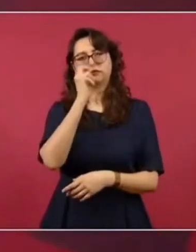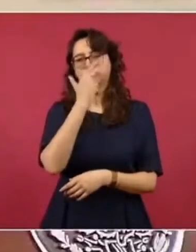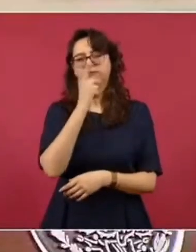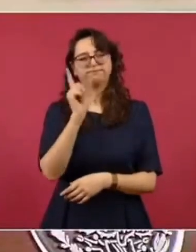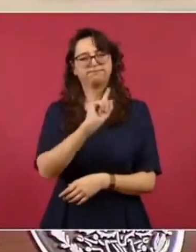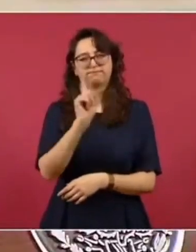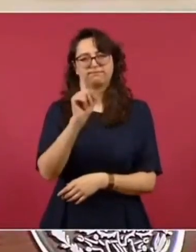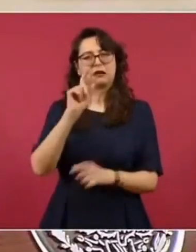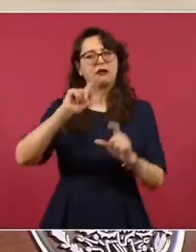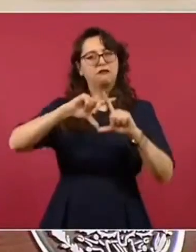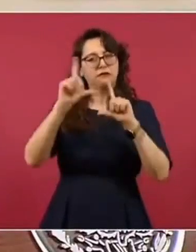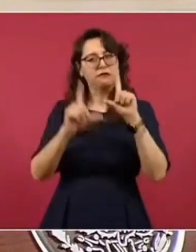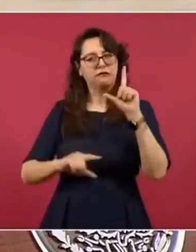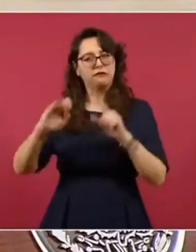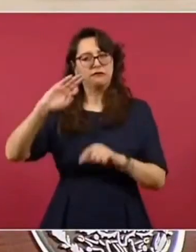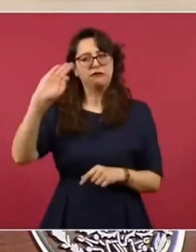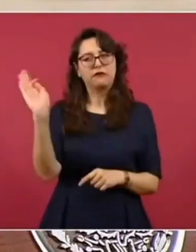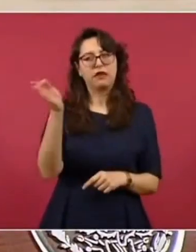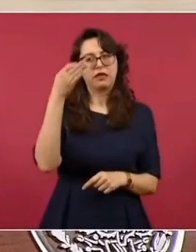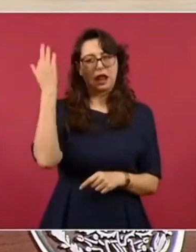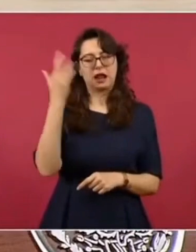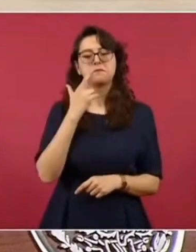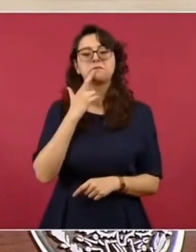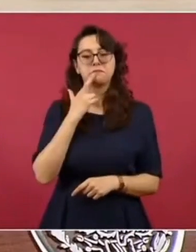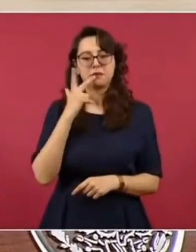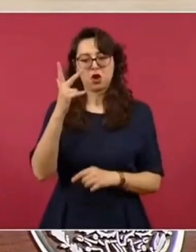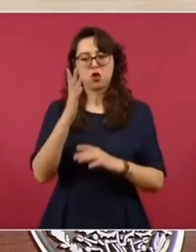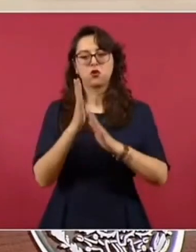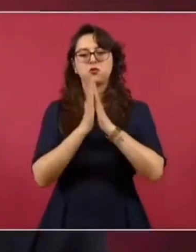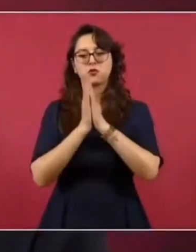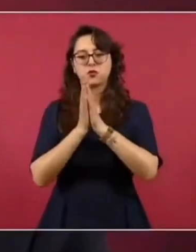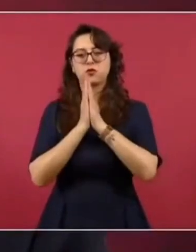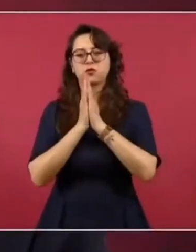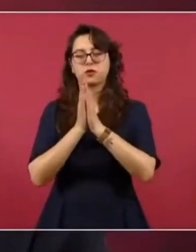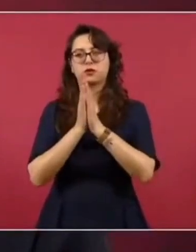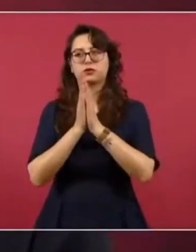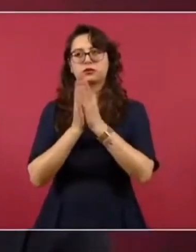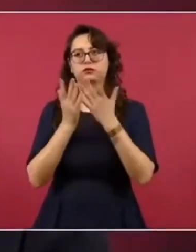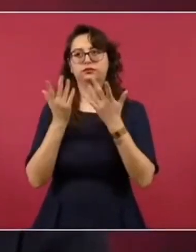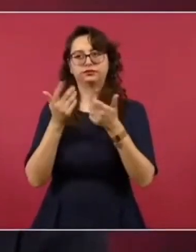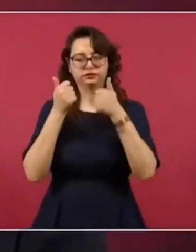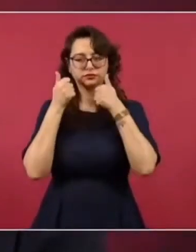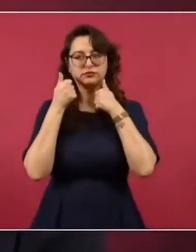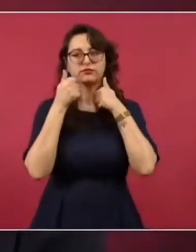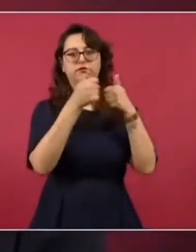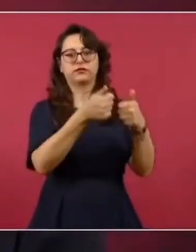lo atienda este asunto de manera directa,